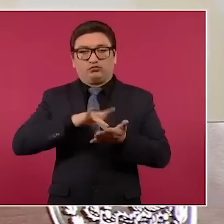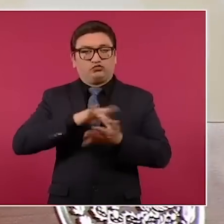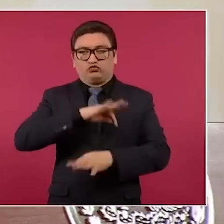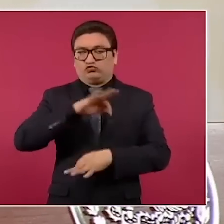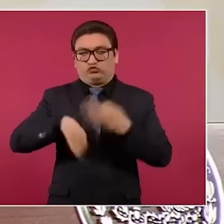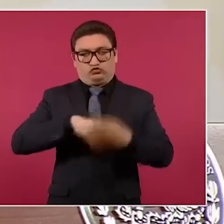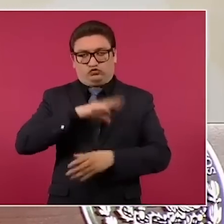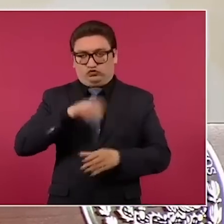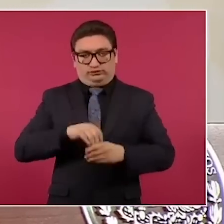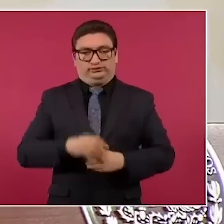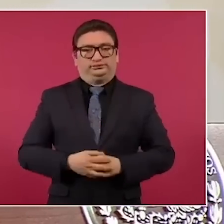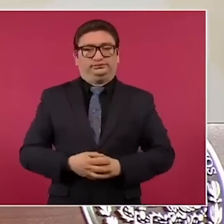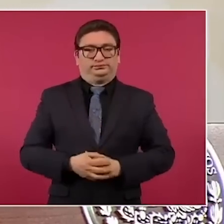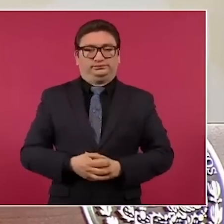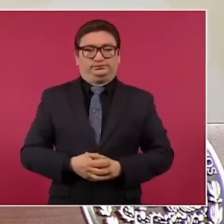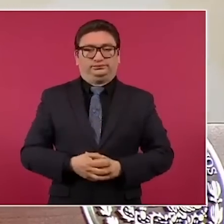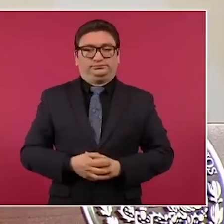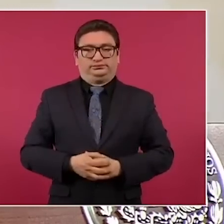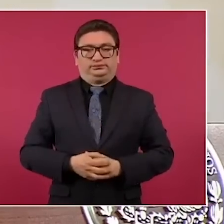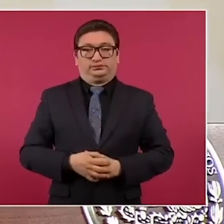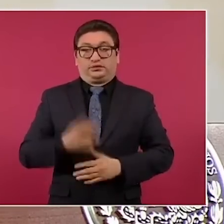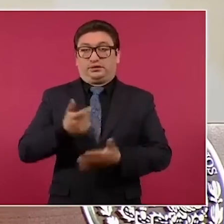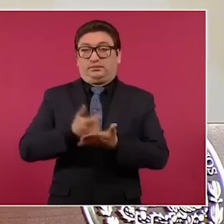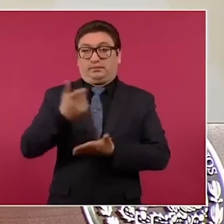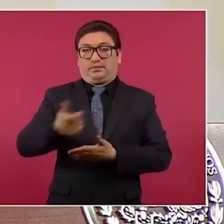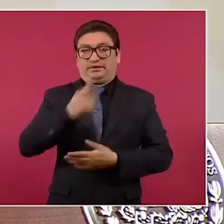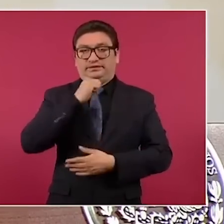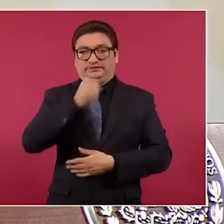y sin pagar,